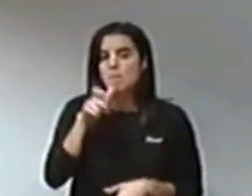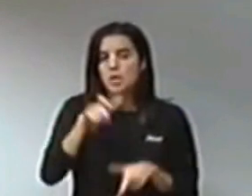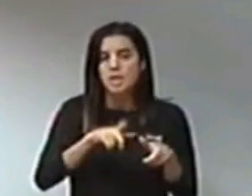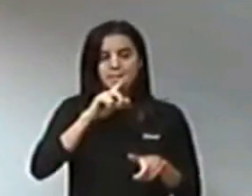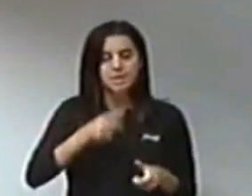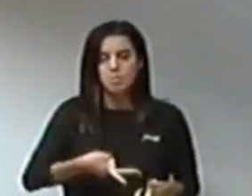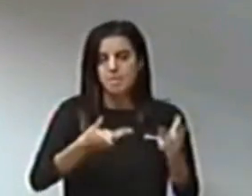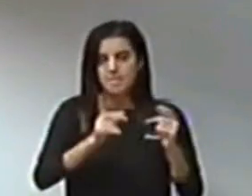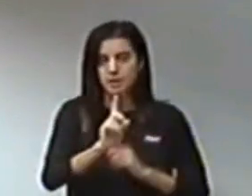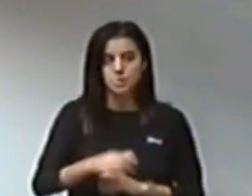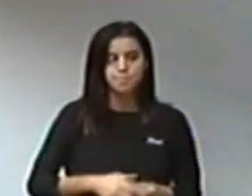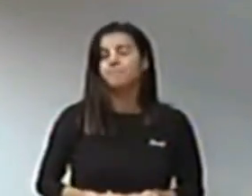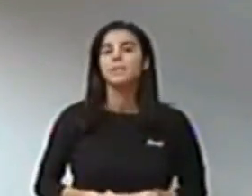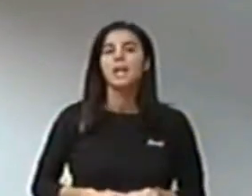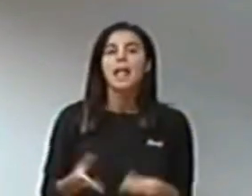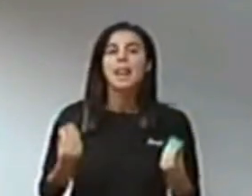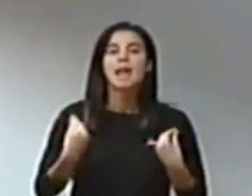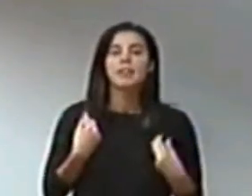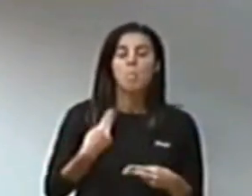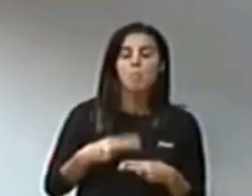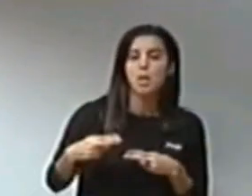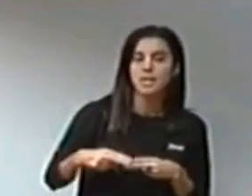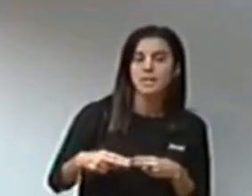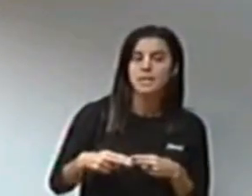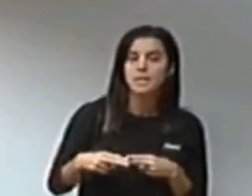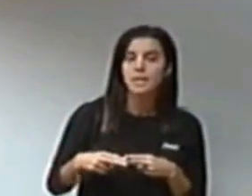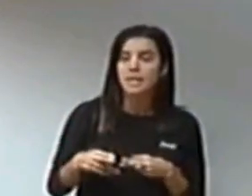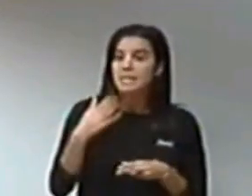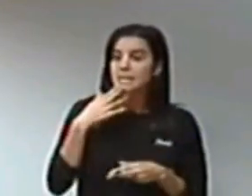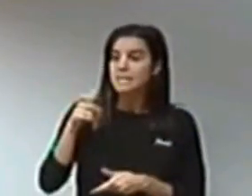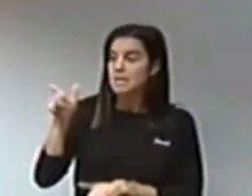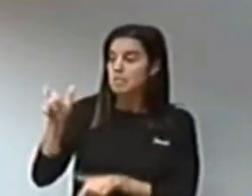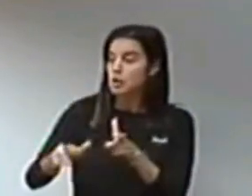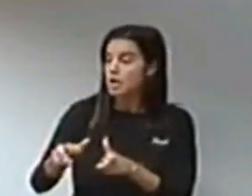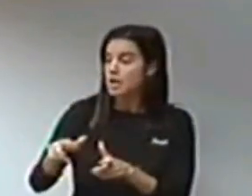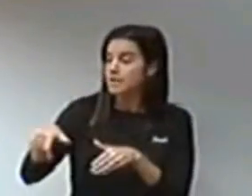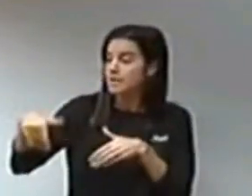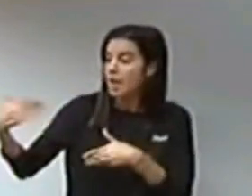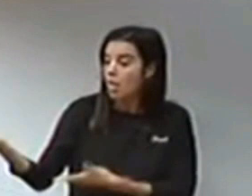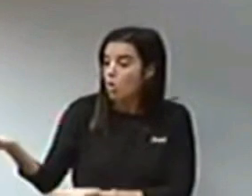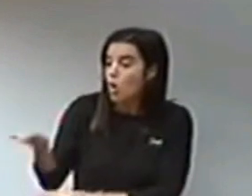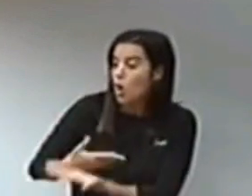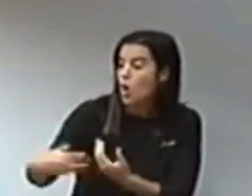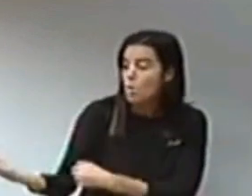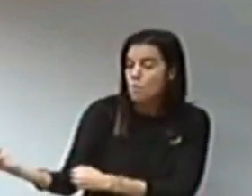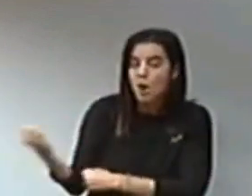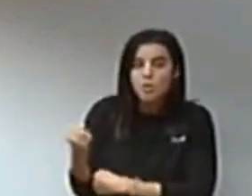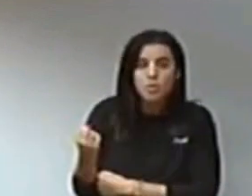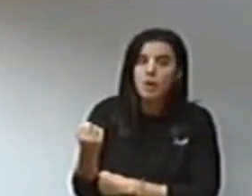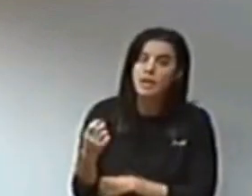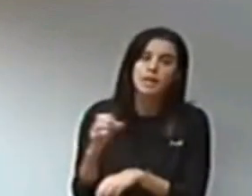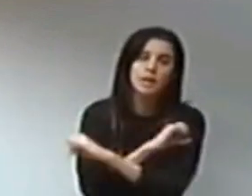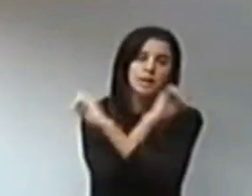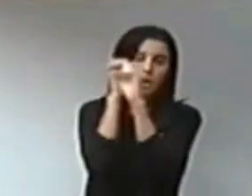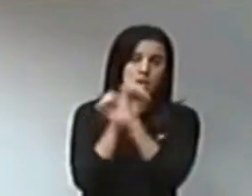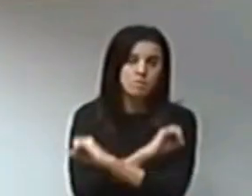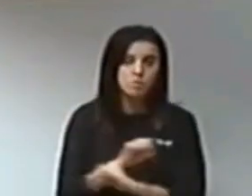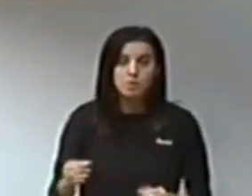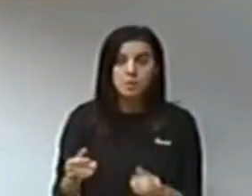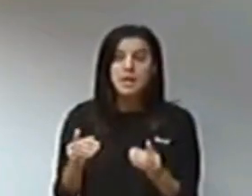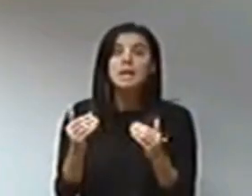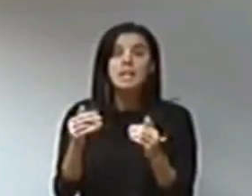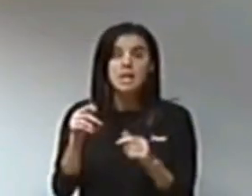La vida política y la política no se concibe sin la ayuda de los demás, y muchas han sido las personas que han colaborado